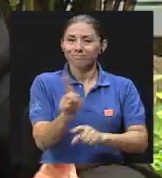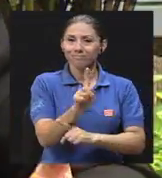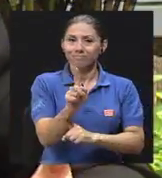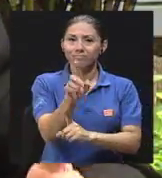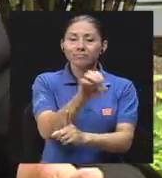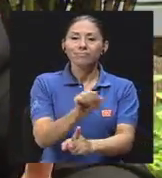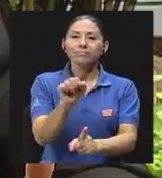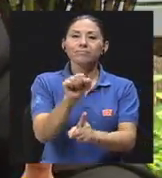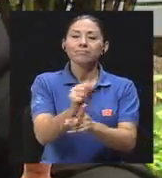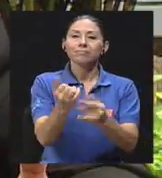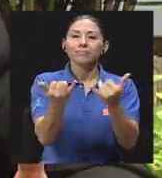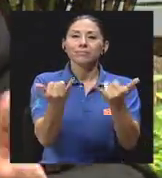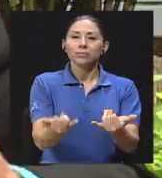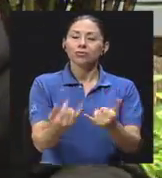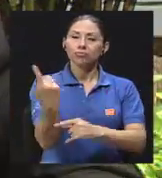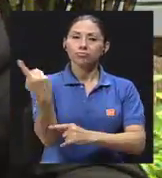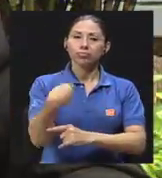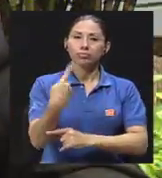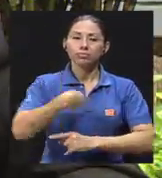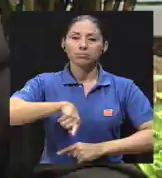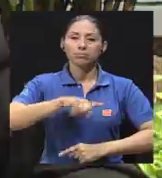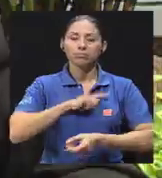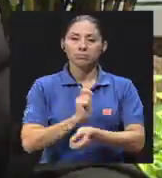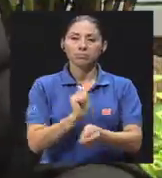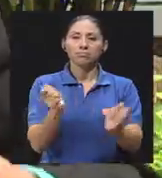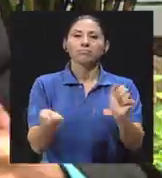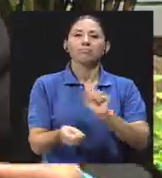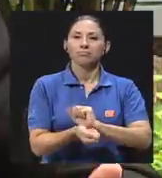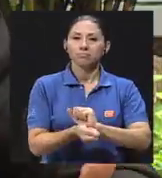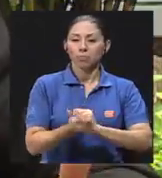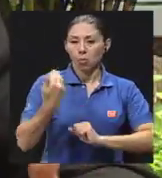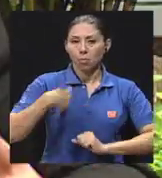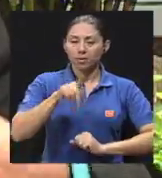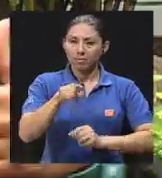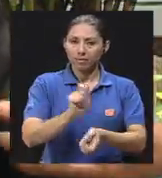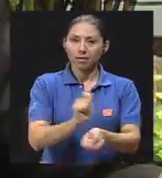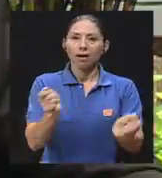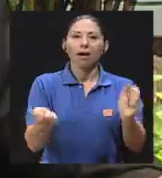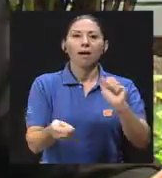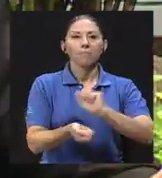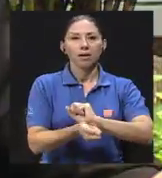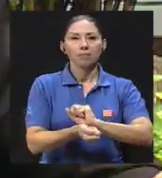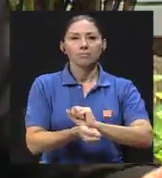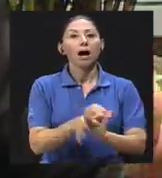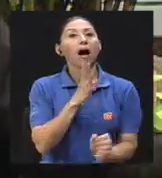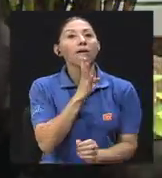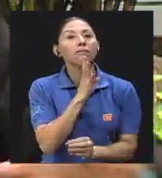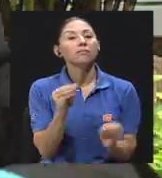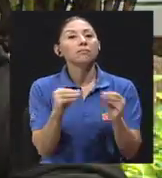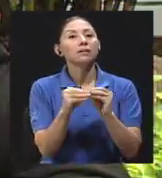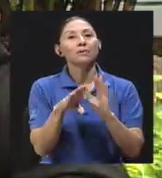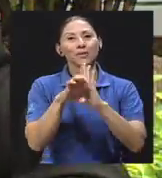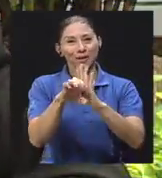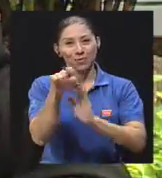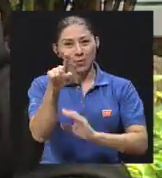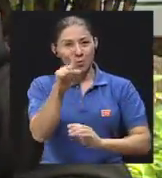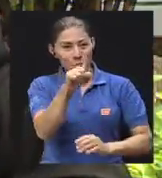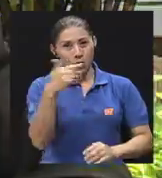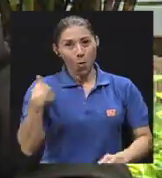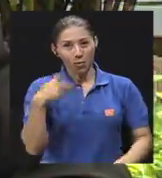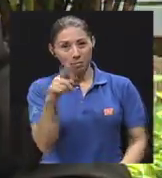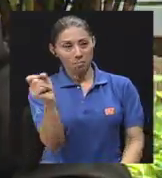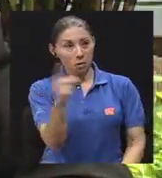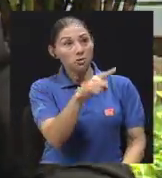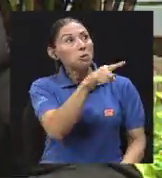situación actual nos obliga a cambiar, a otro tipo, a hablar más, usted le pregunta a un hombre,